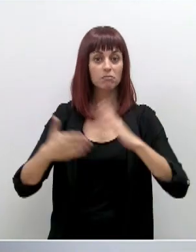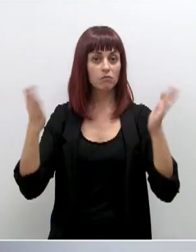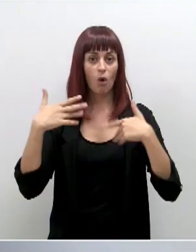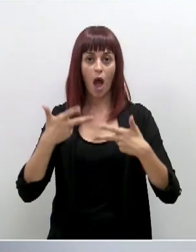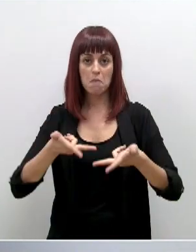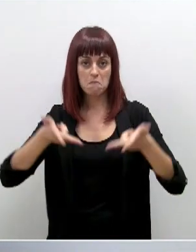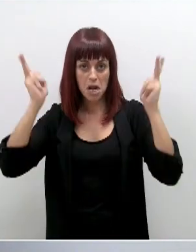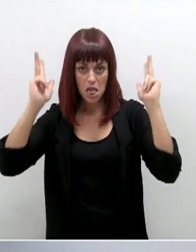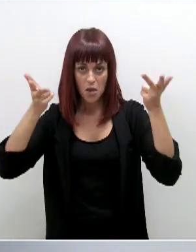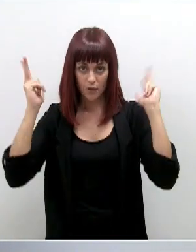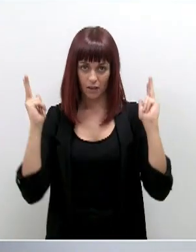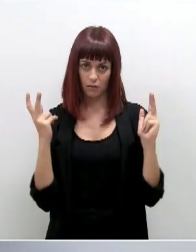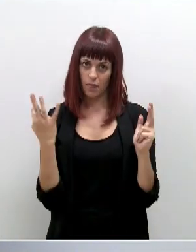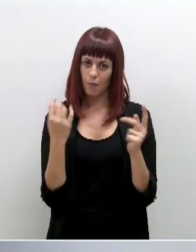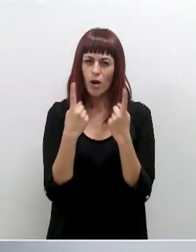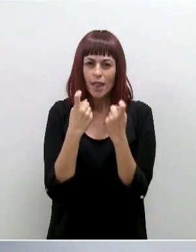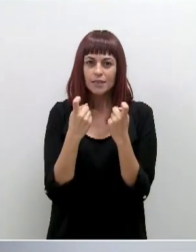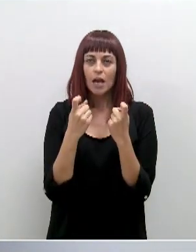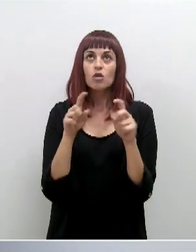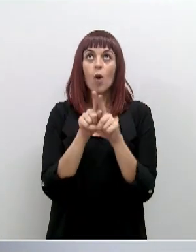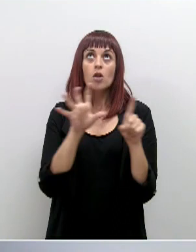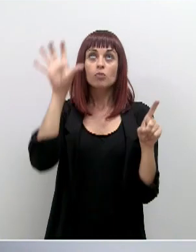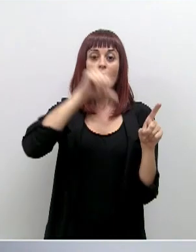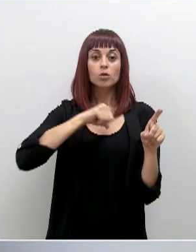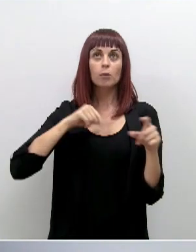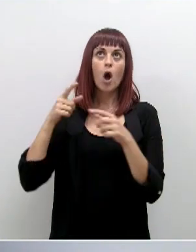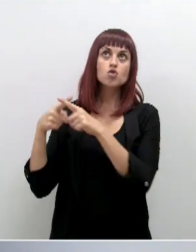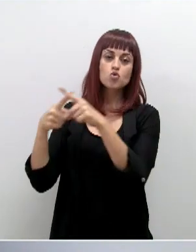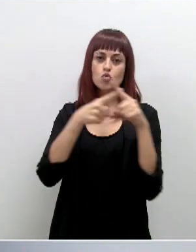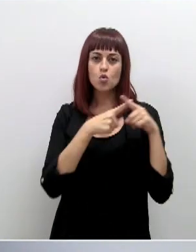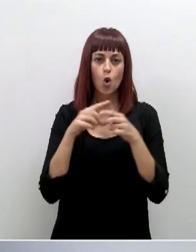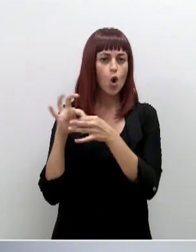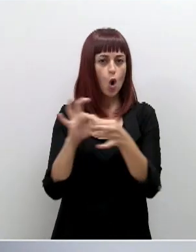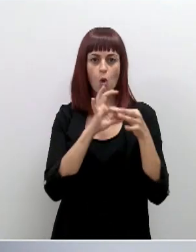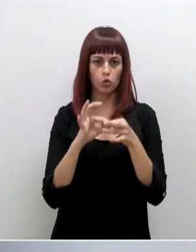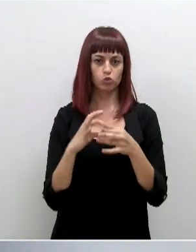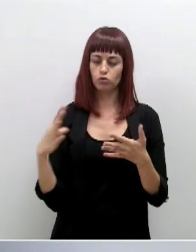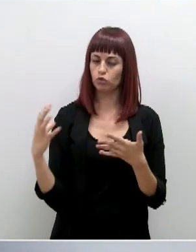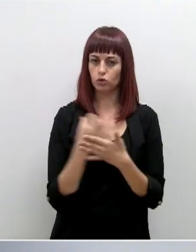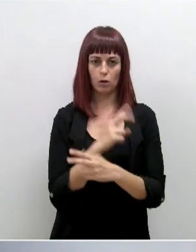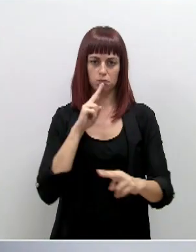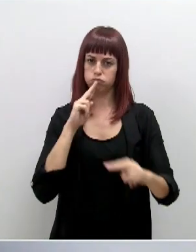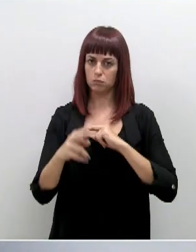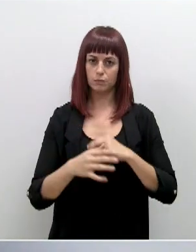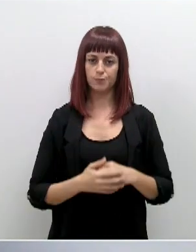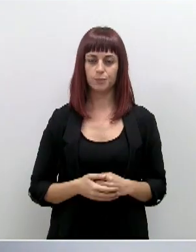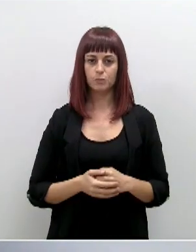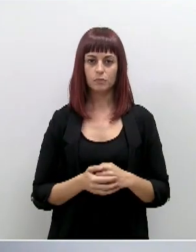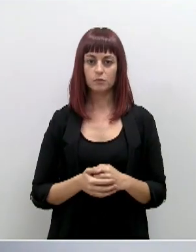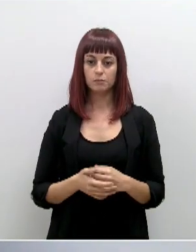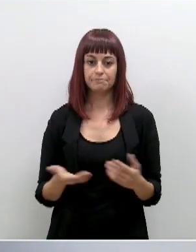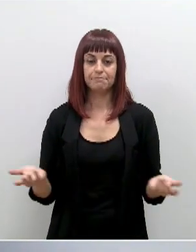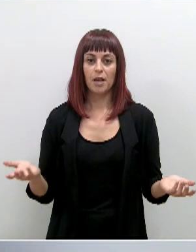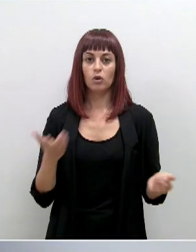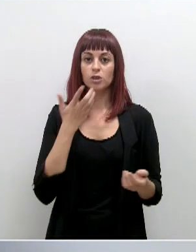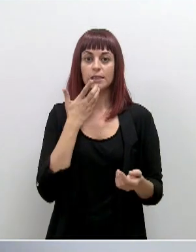Es más necesario que nunca coordinar una respuesta común. Debemos actuar. Pero si no